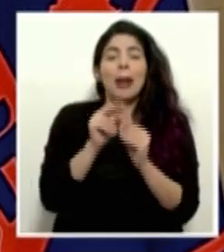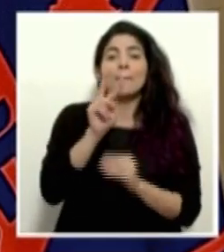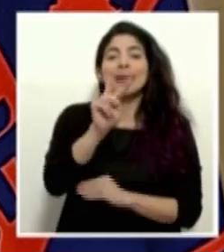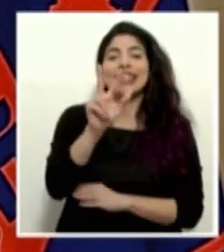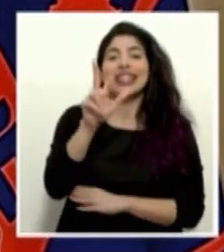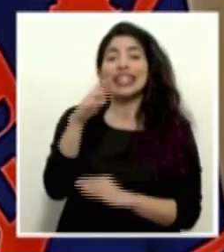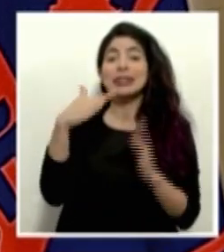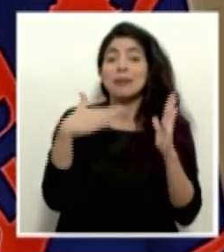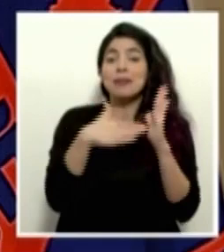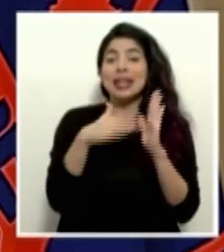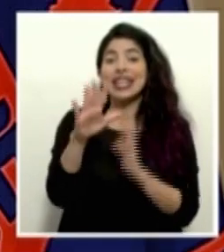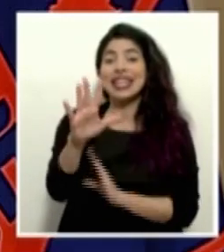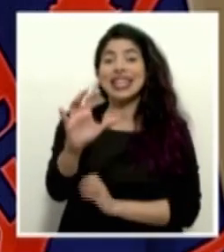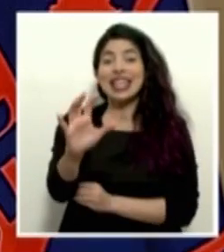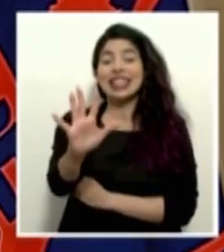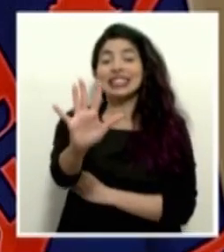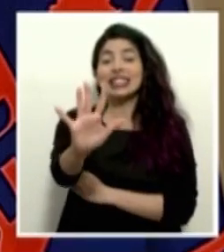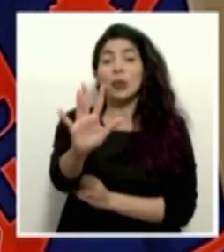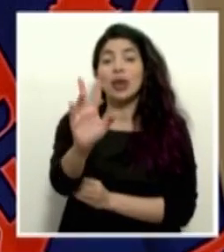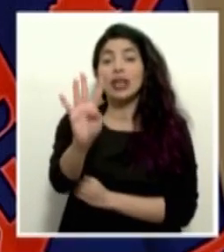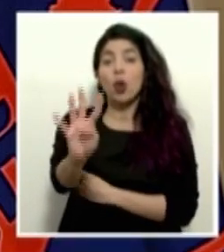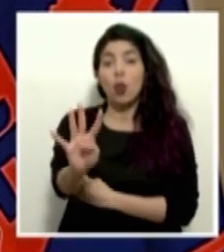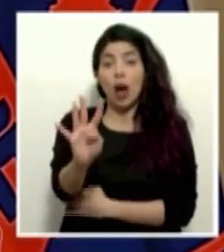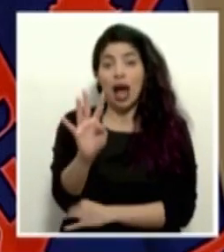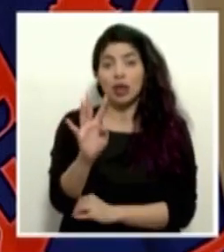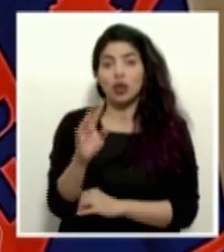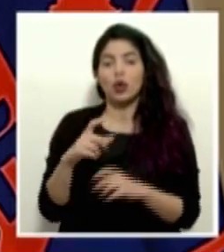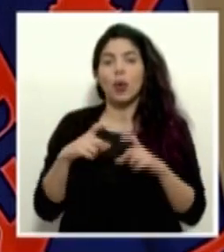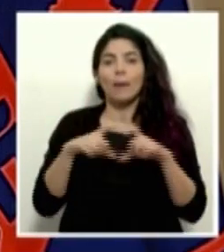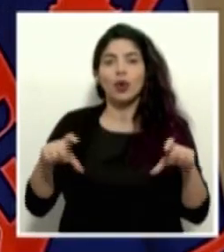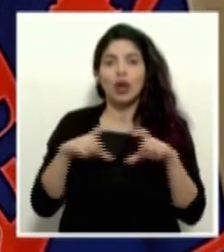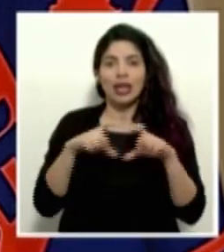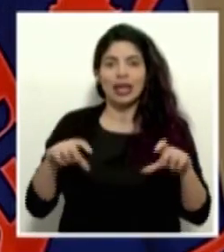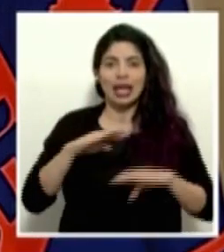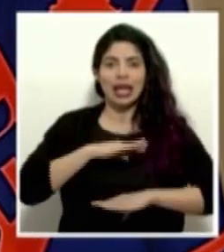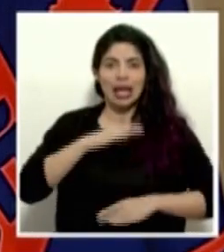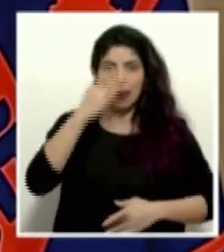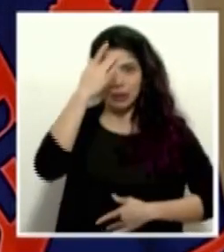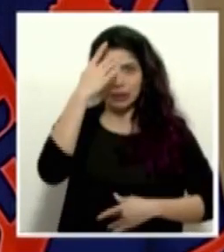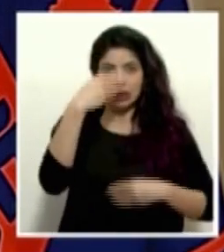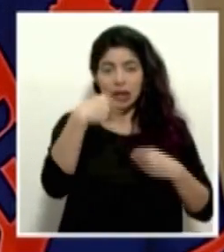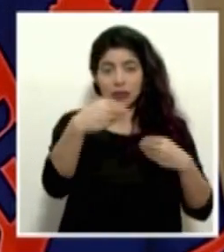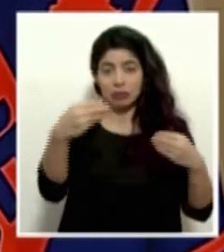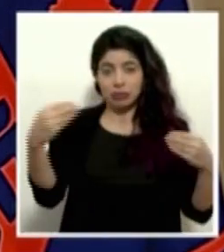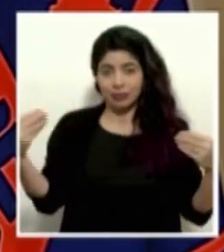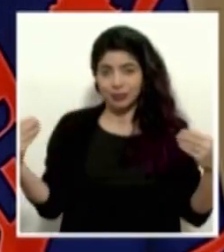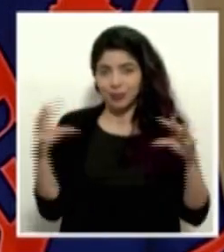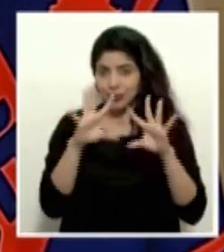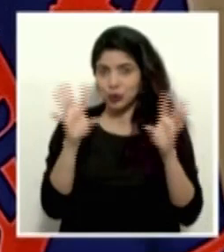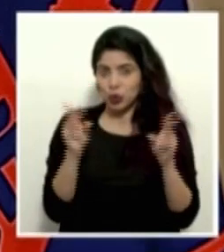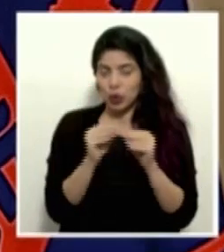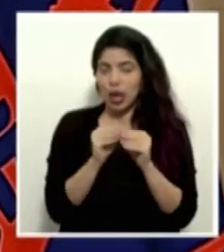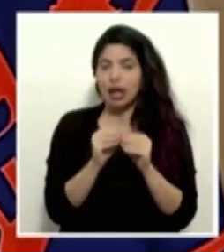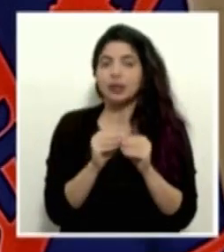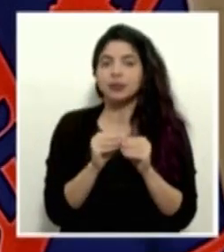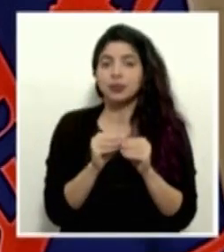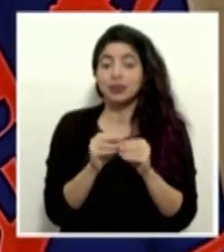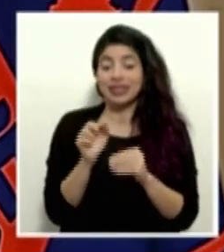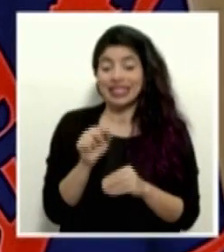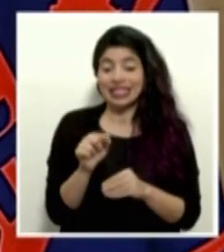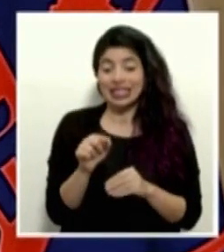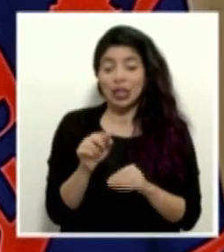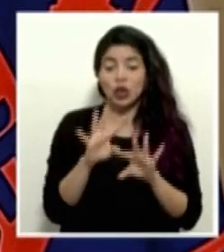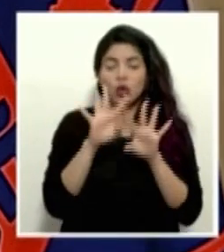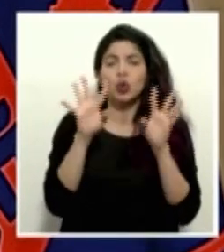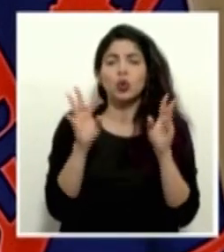veintitrés mil quinientas cincuenta y cuatro boletas de incapacidad. De estas